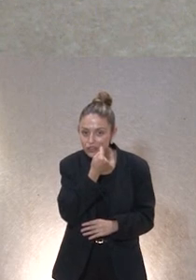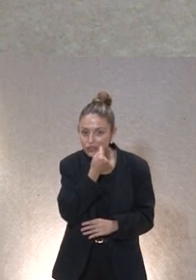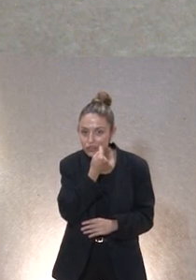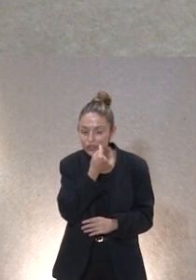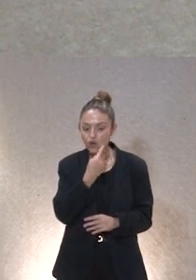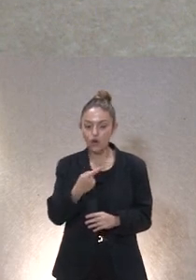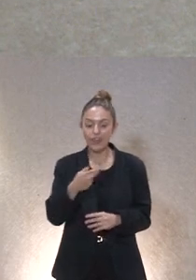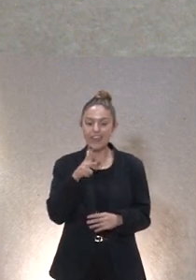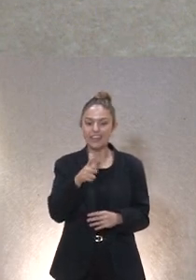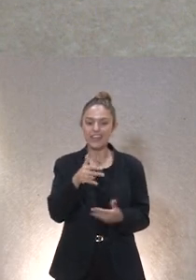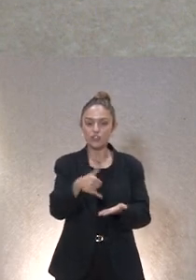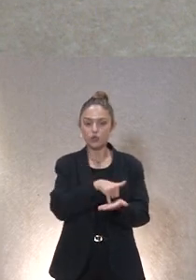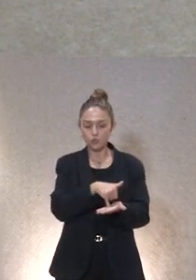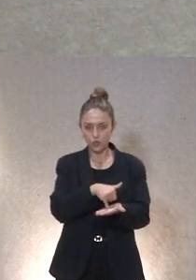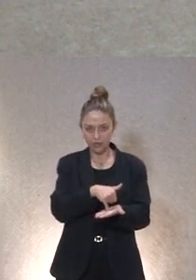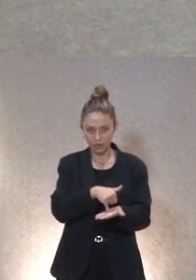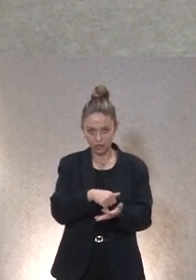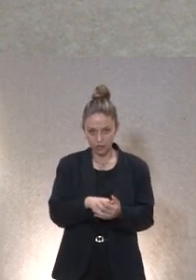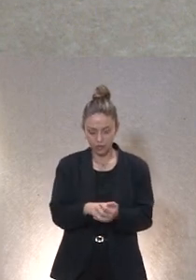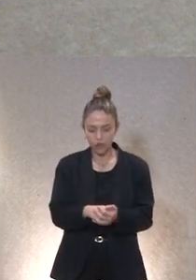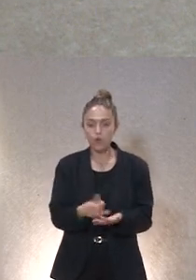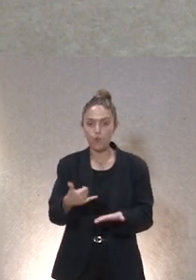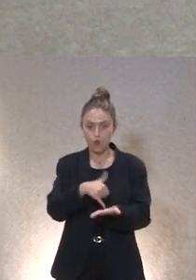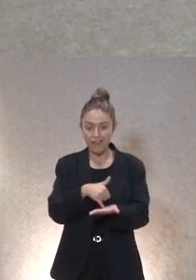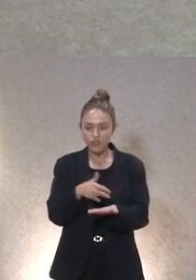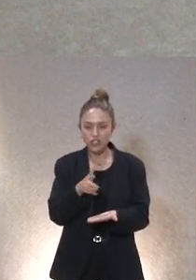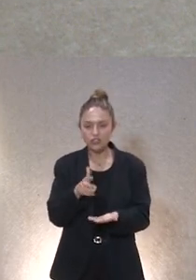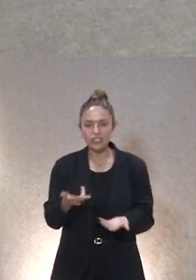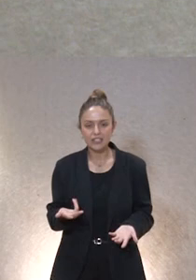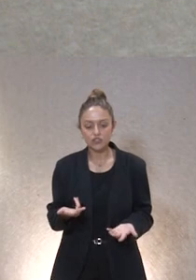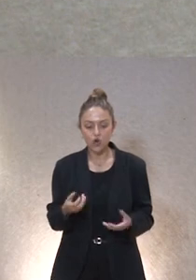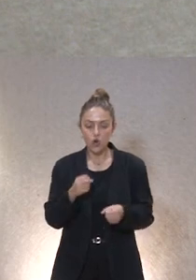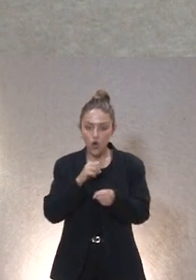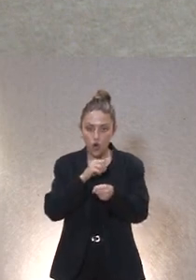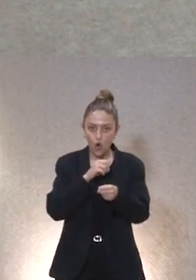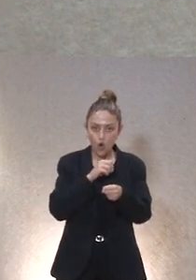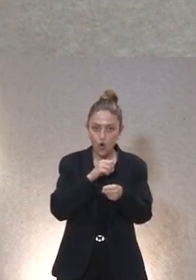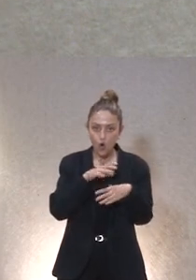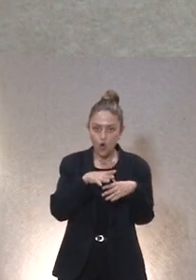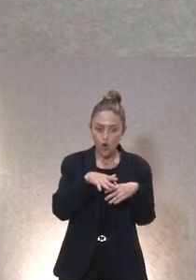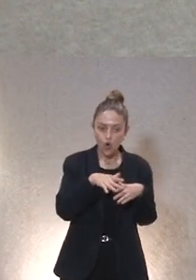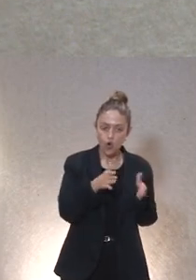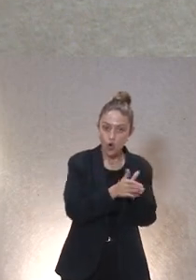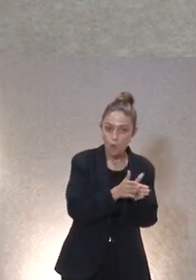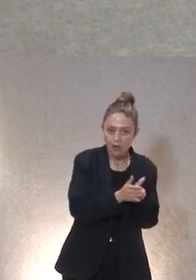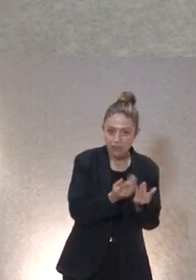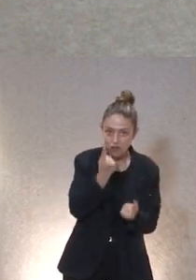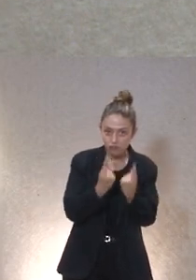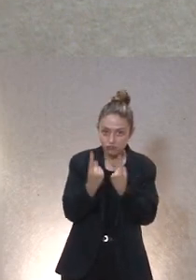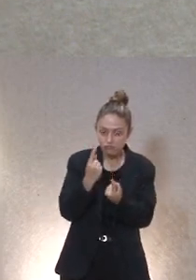la vulneración de los derechos ¿no? vulneración de los derechos pues claro que ocurre entre los propios compañeros a veces